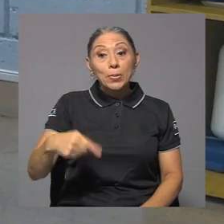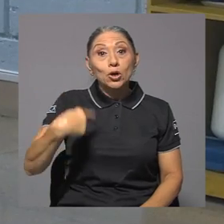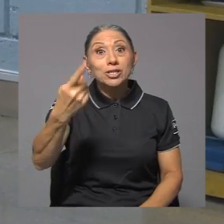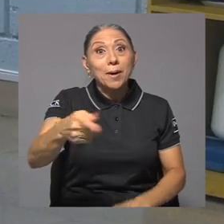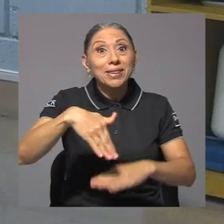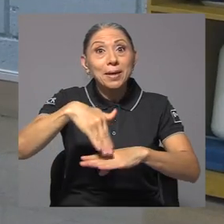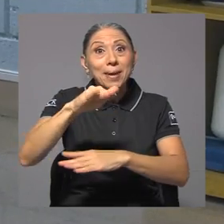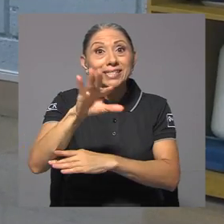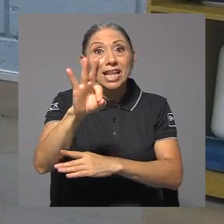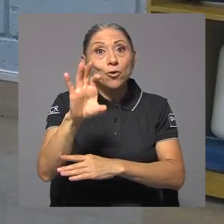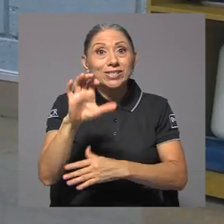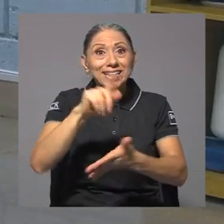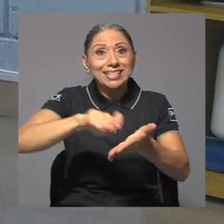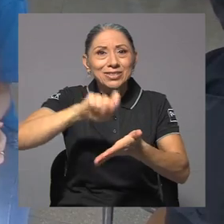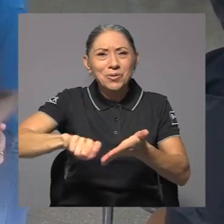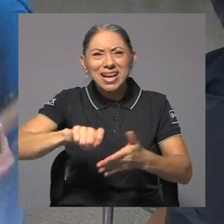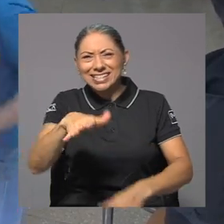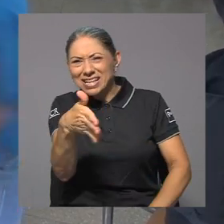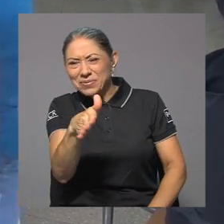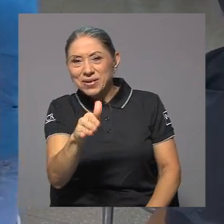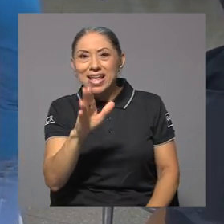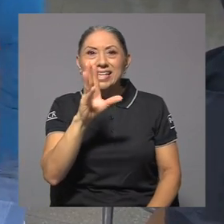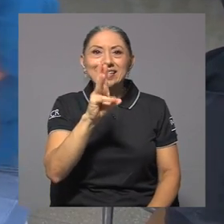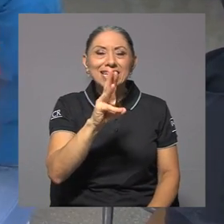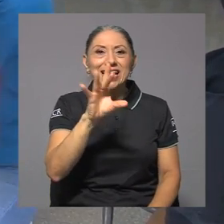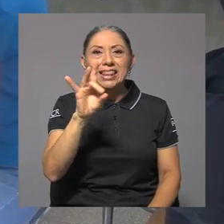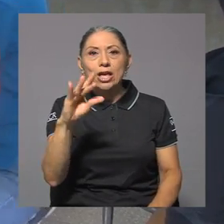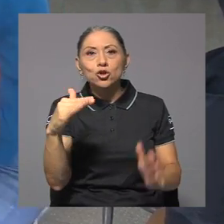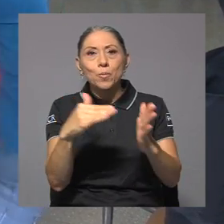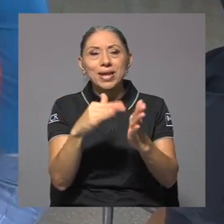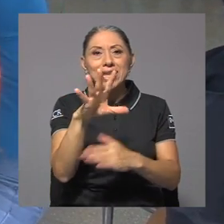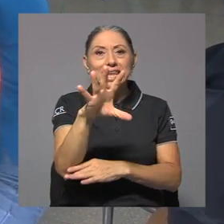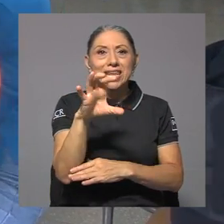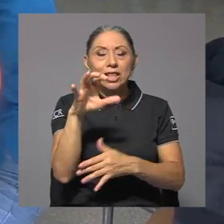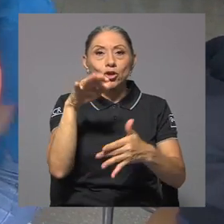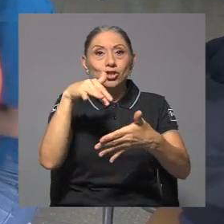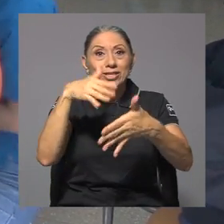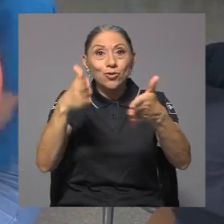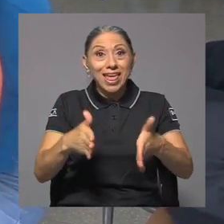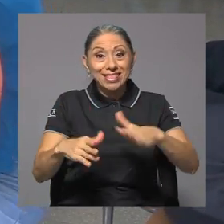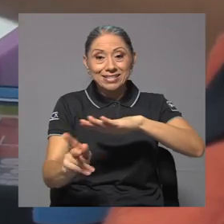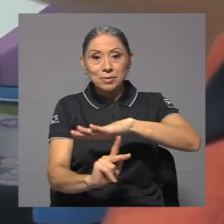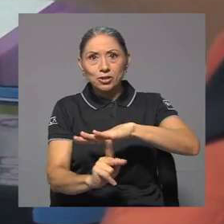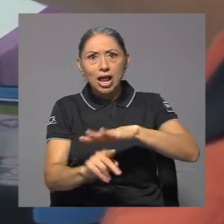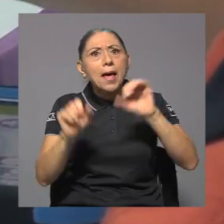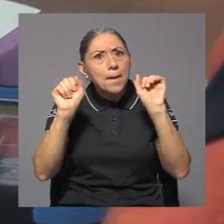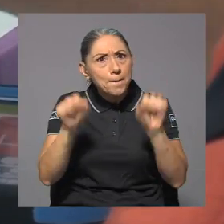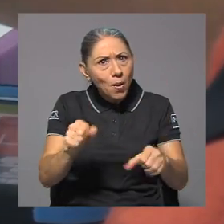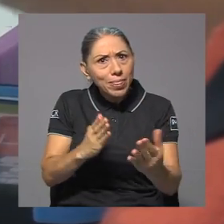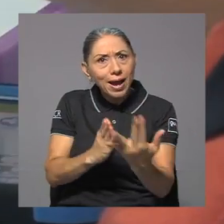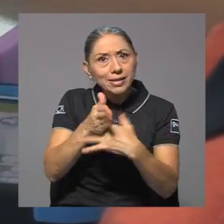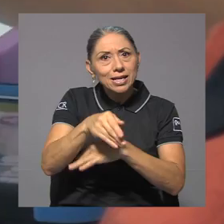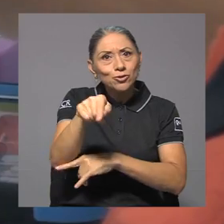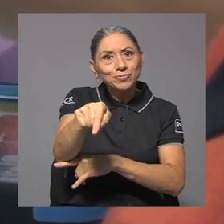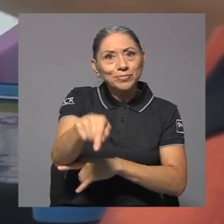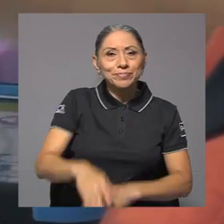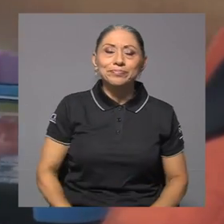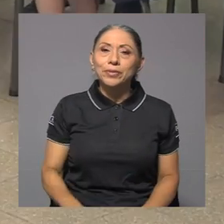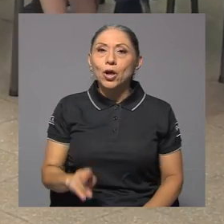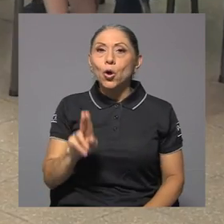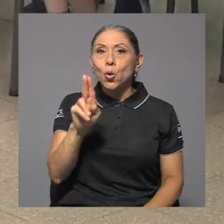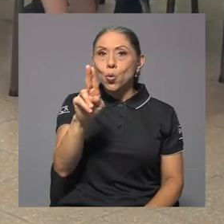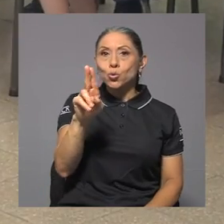próximamente más de 900 escuelas y alrededor de 68.500 estudiantes de preescolar tendrán acceso a esta herramienta.